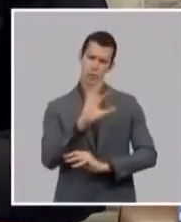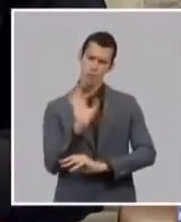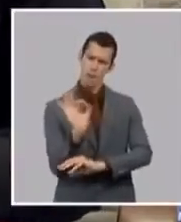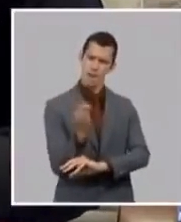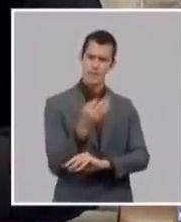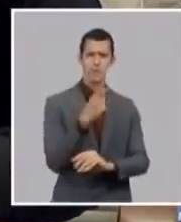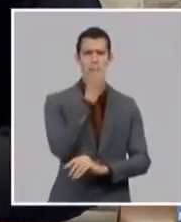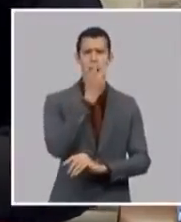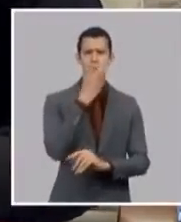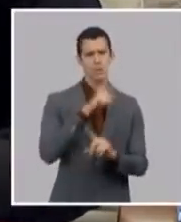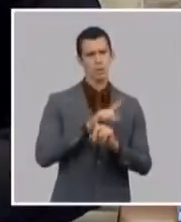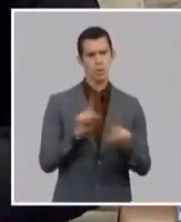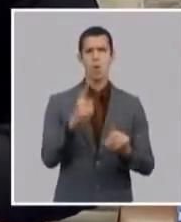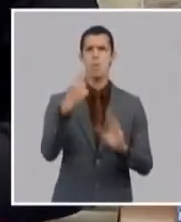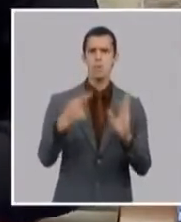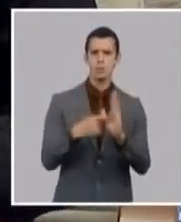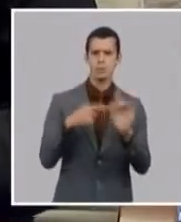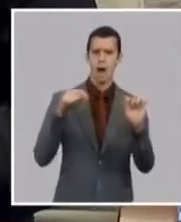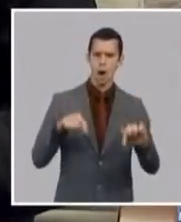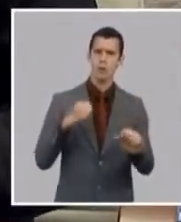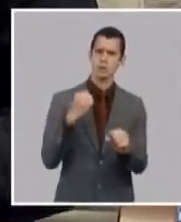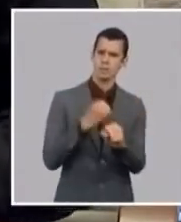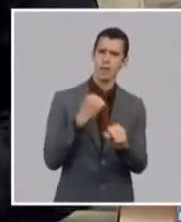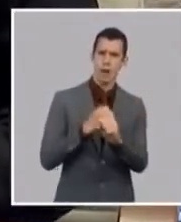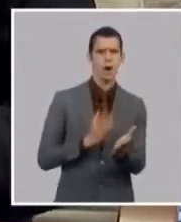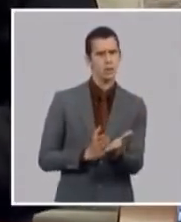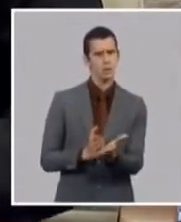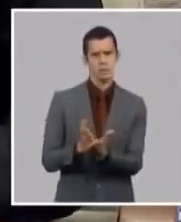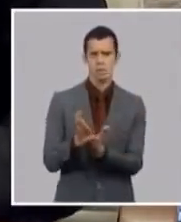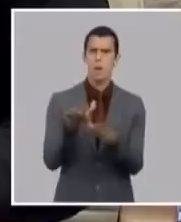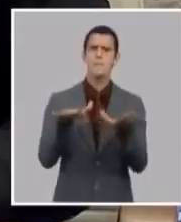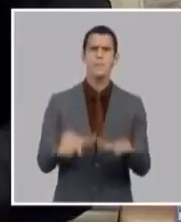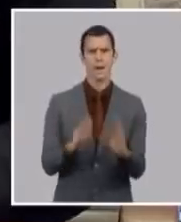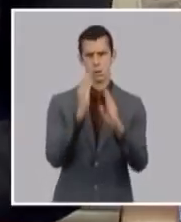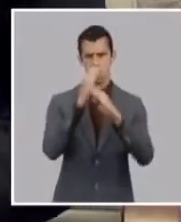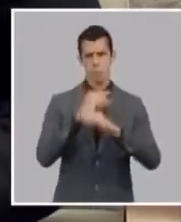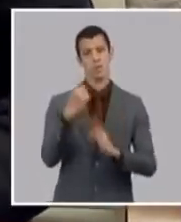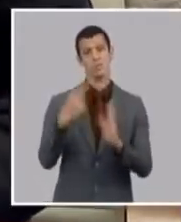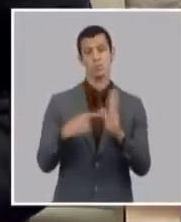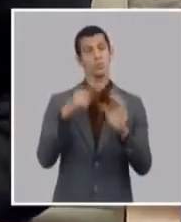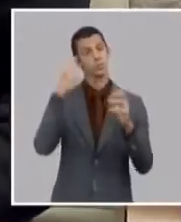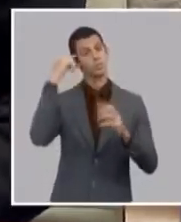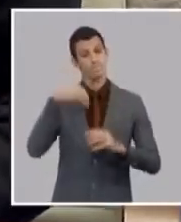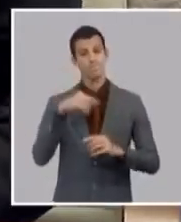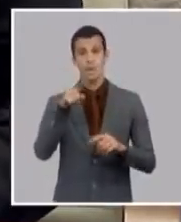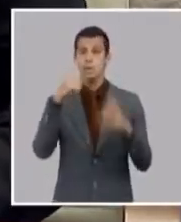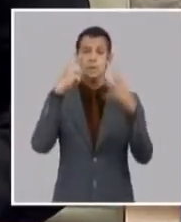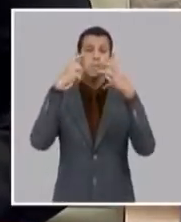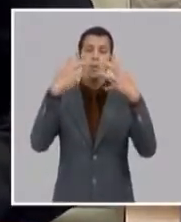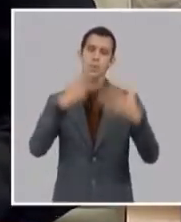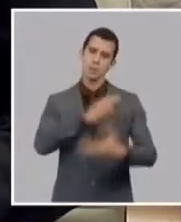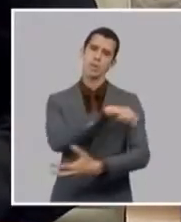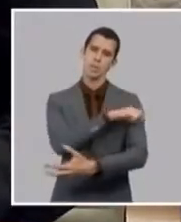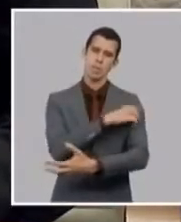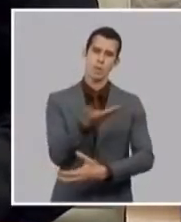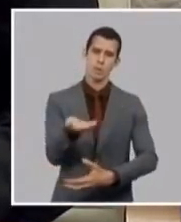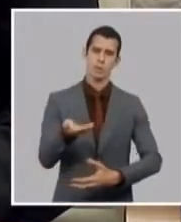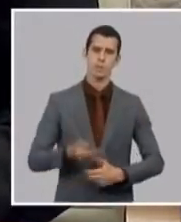pero continuaremos avanzando y priorizando este asunto tan sensible reitero tan sensible para la población